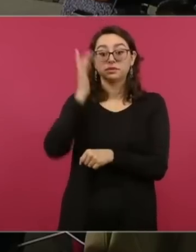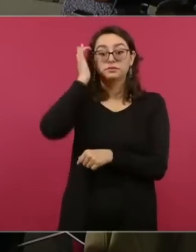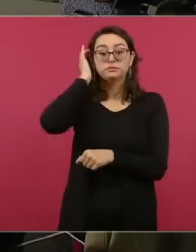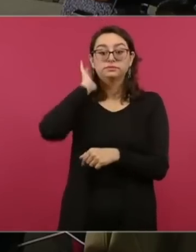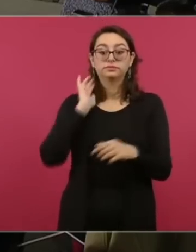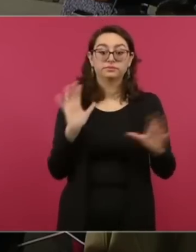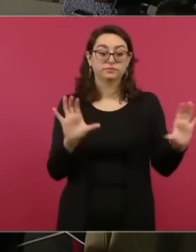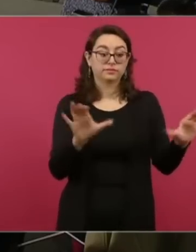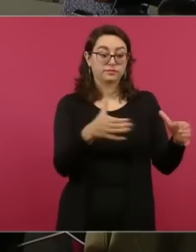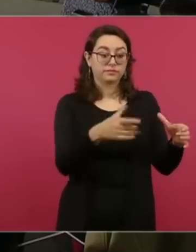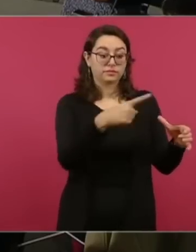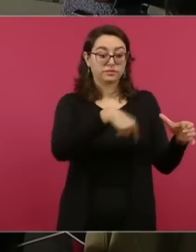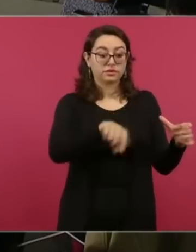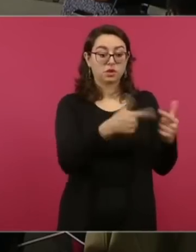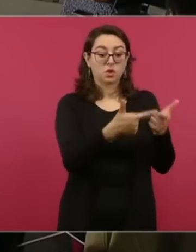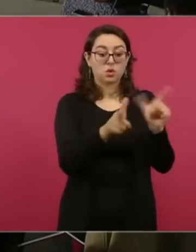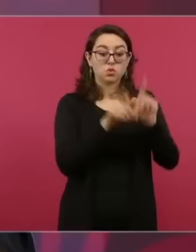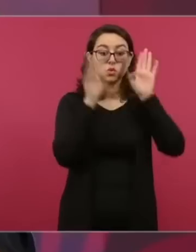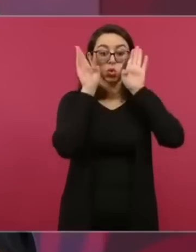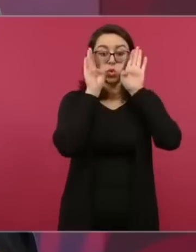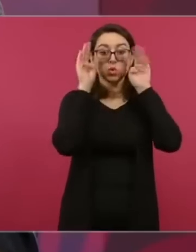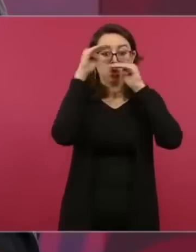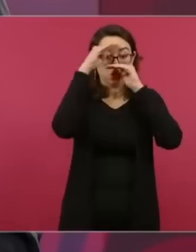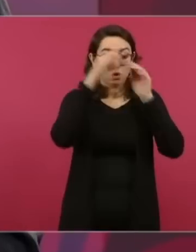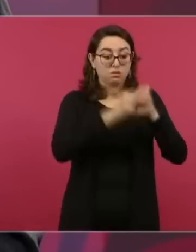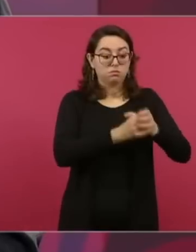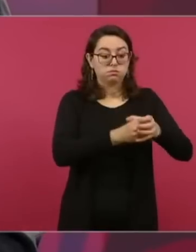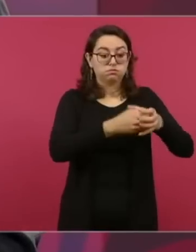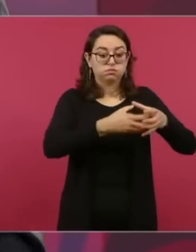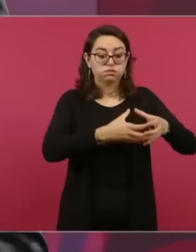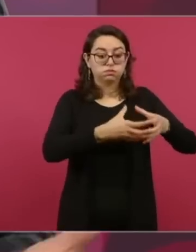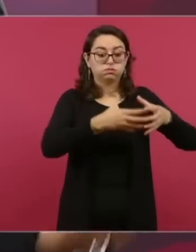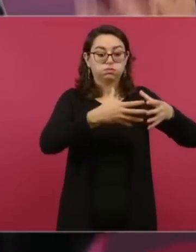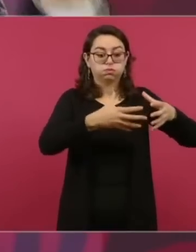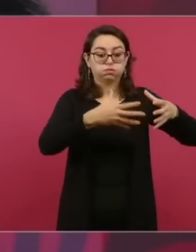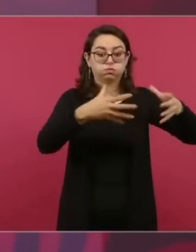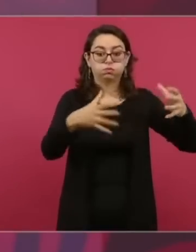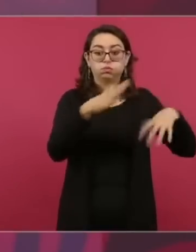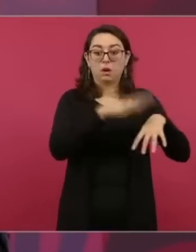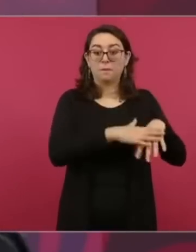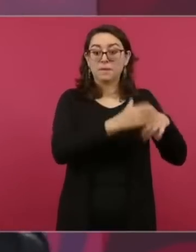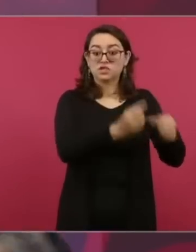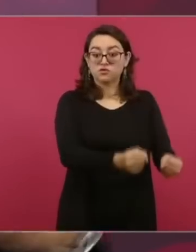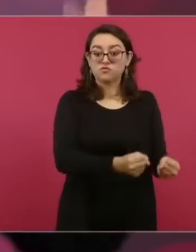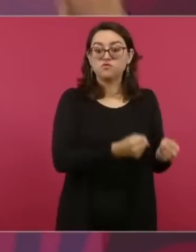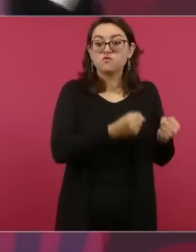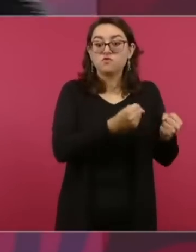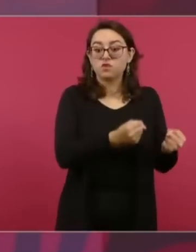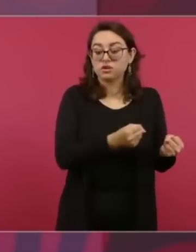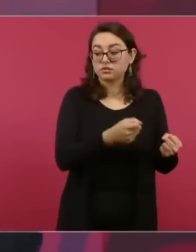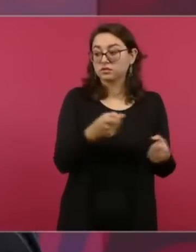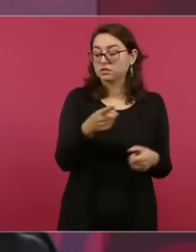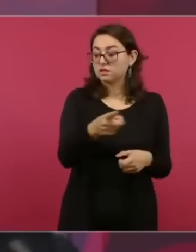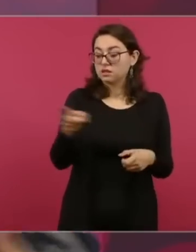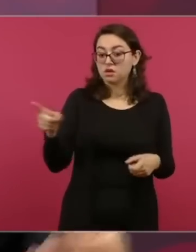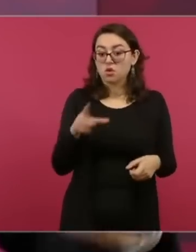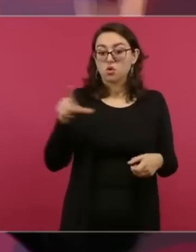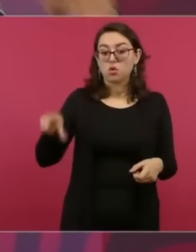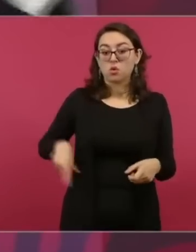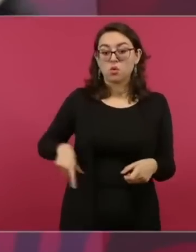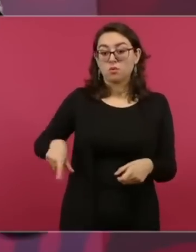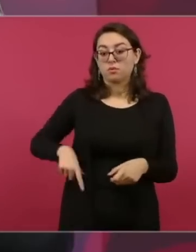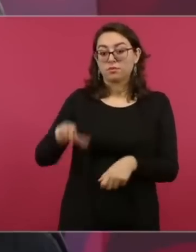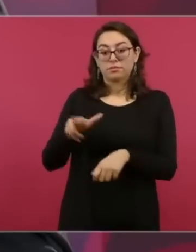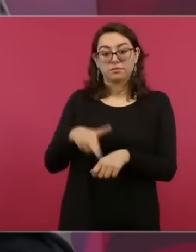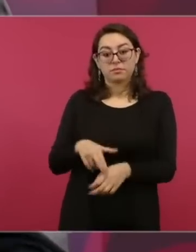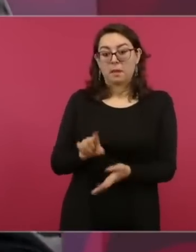conservador de nuevo, hasta que el